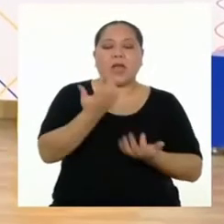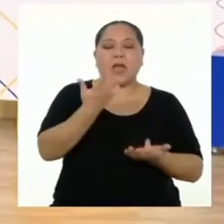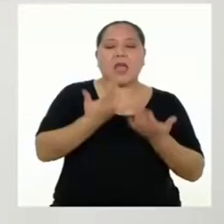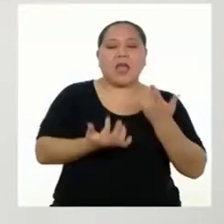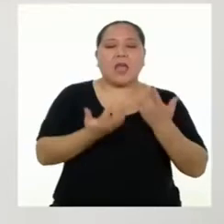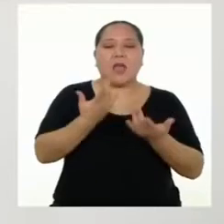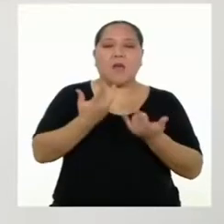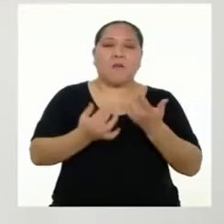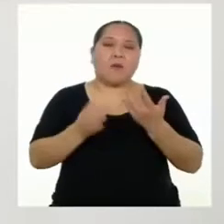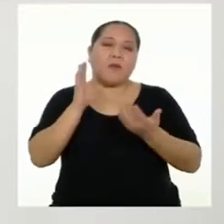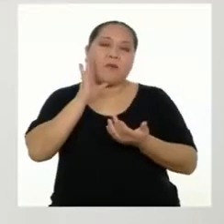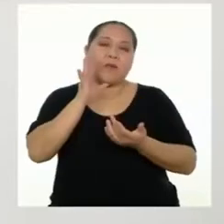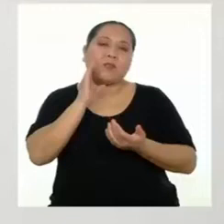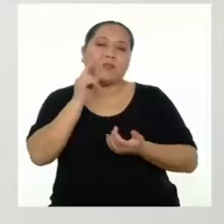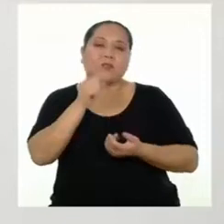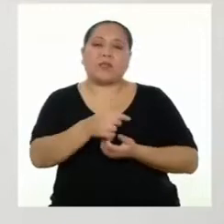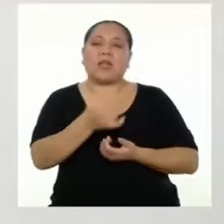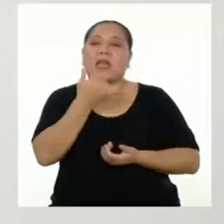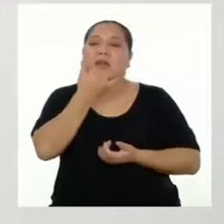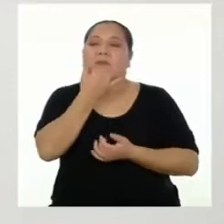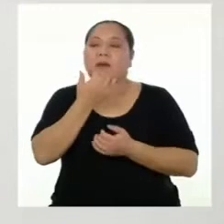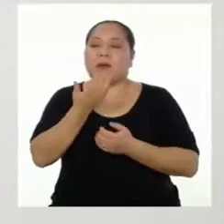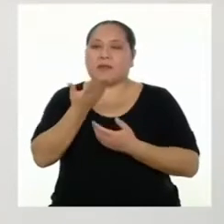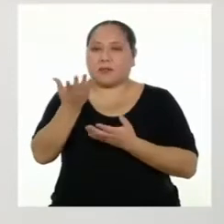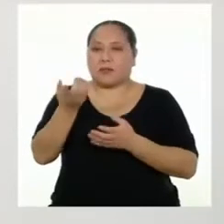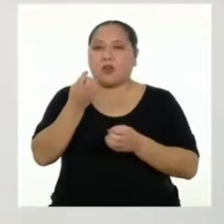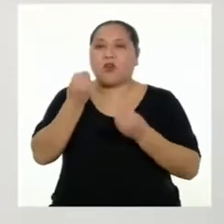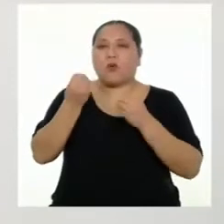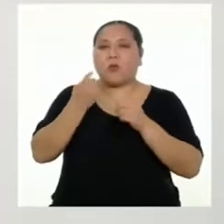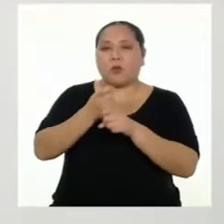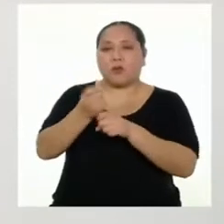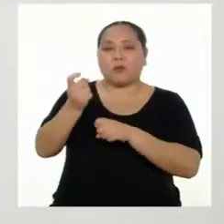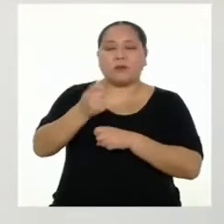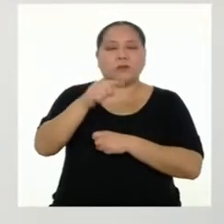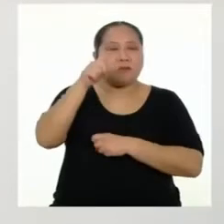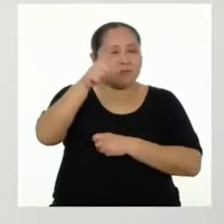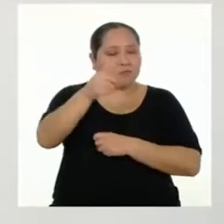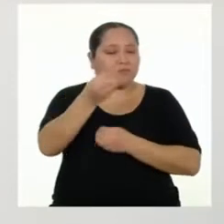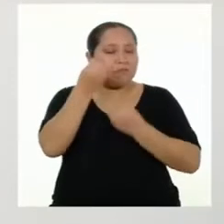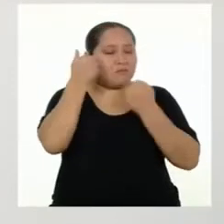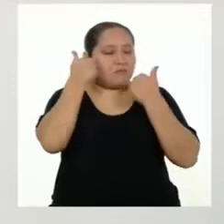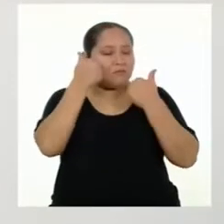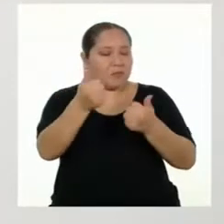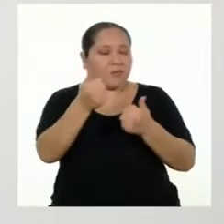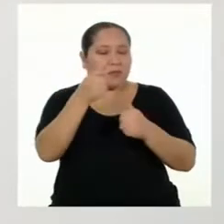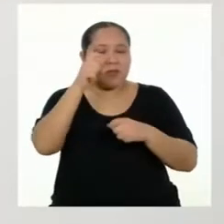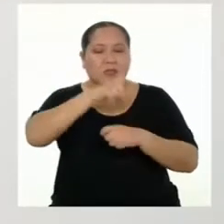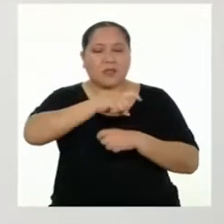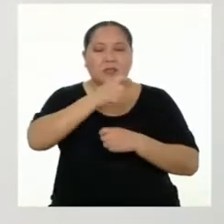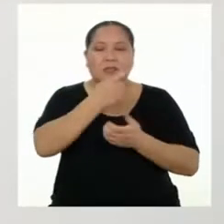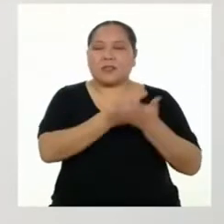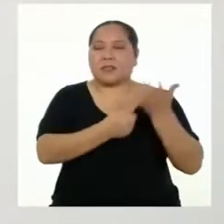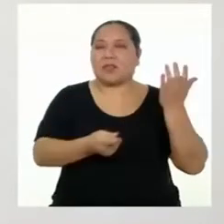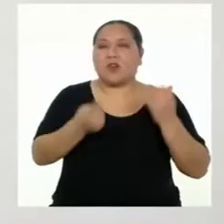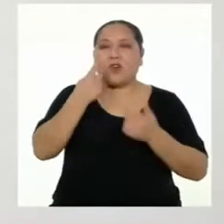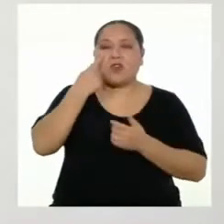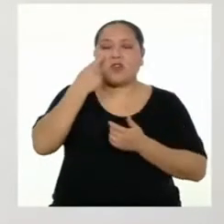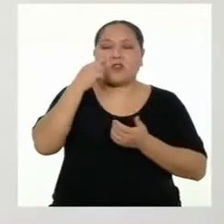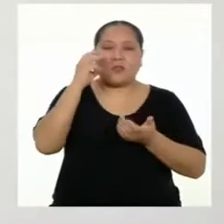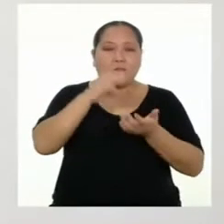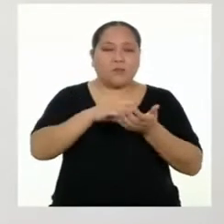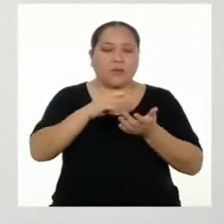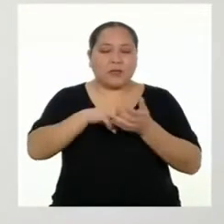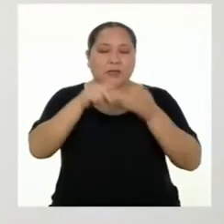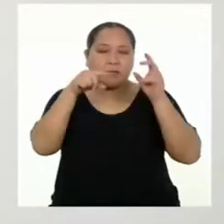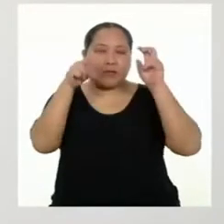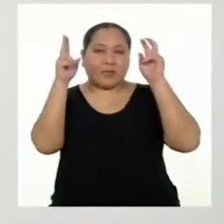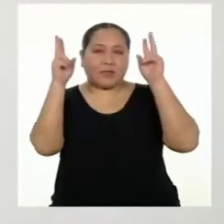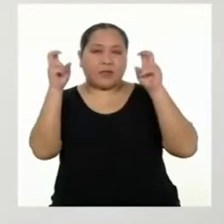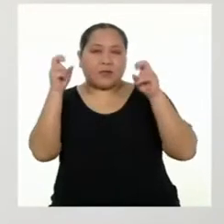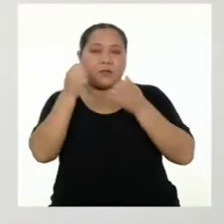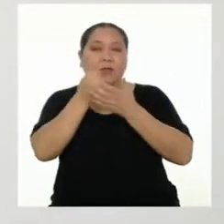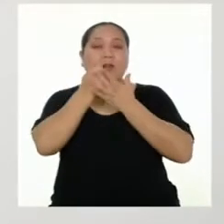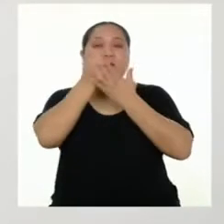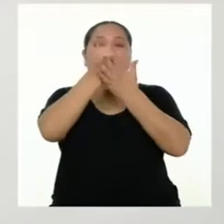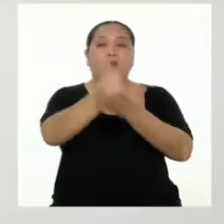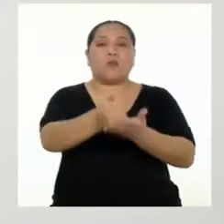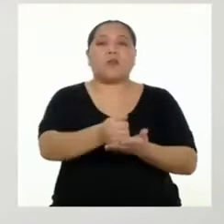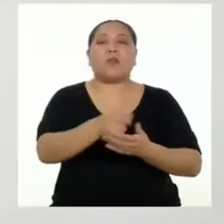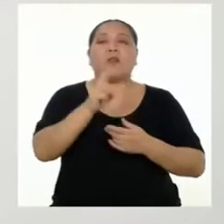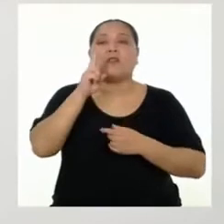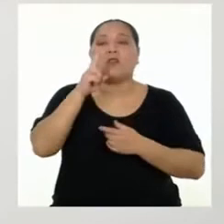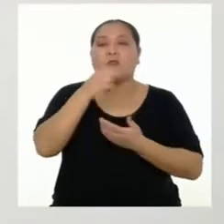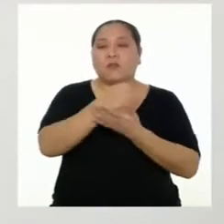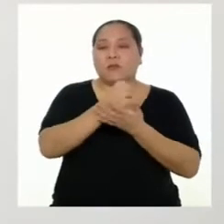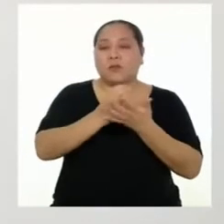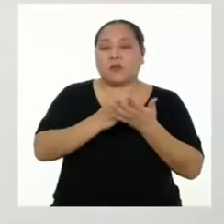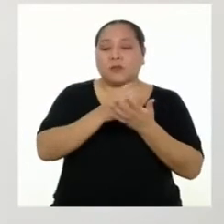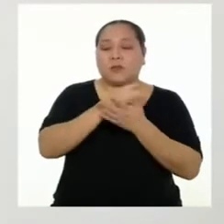y sus efectos. ¡Qué bueno que tengas claro qué es lo que necesitas! Conocer más sobre el tema te ayudará en dos aspectos.